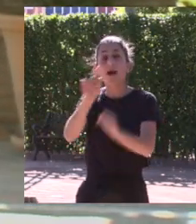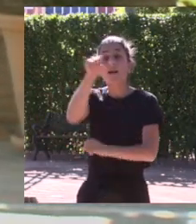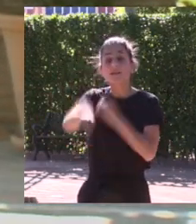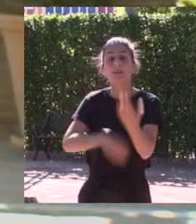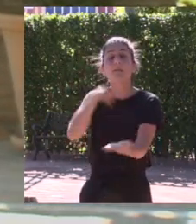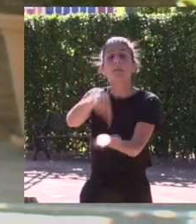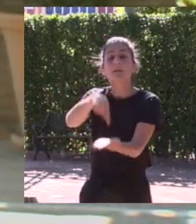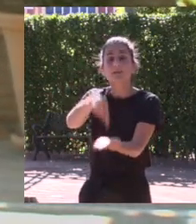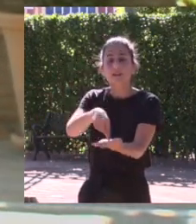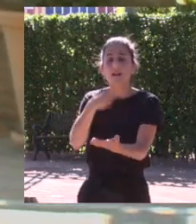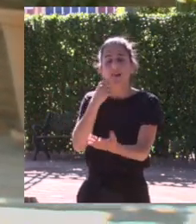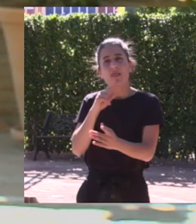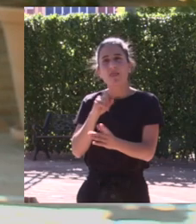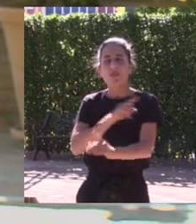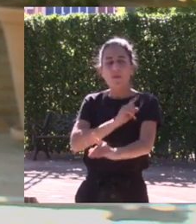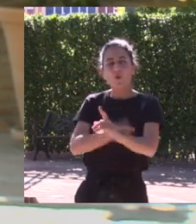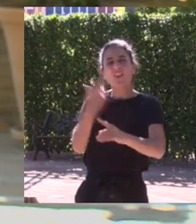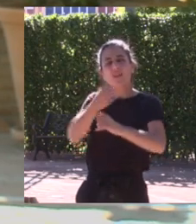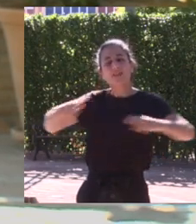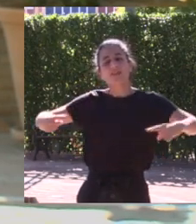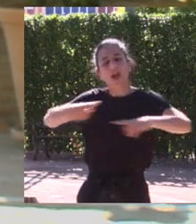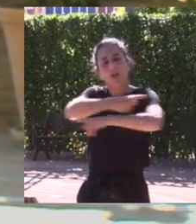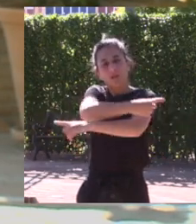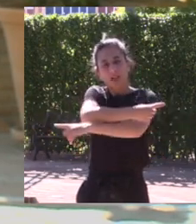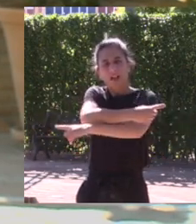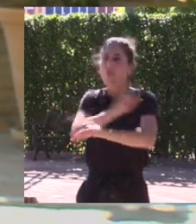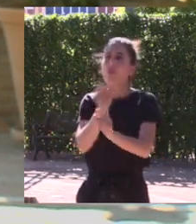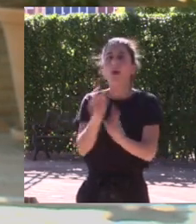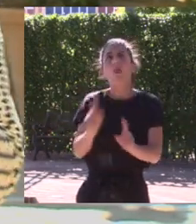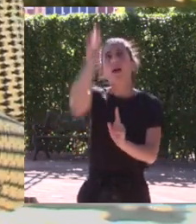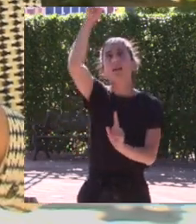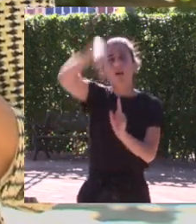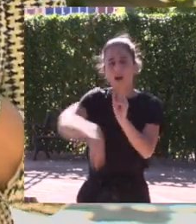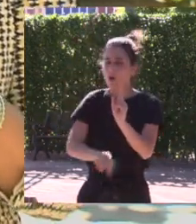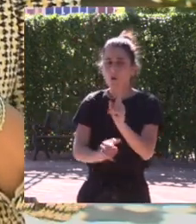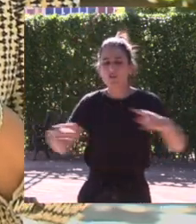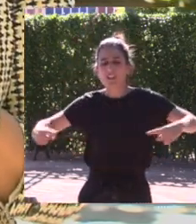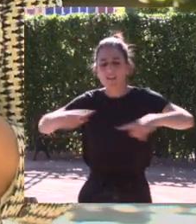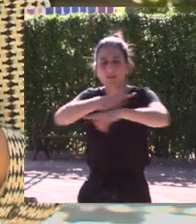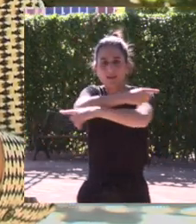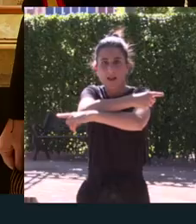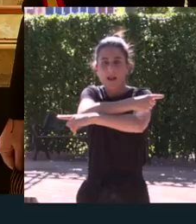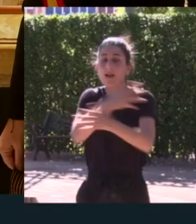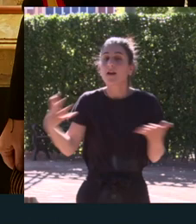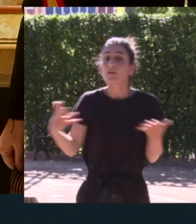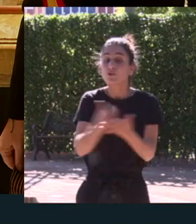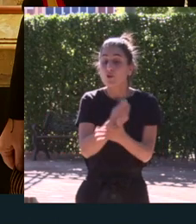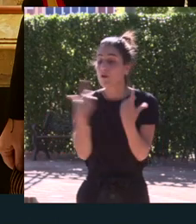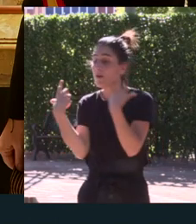Parlamento que el deporte fuese transversal, no solo de arriba a abajo y que llegara a todas